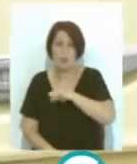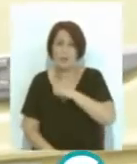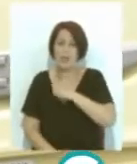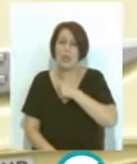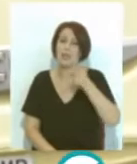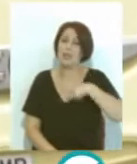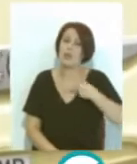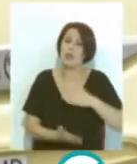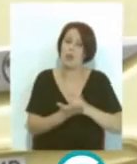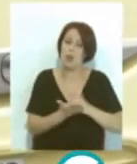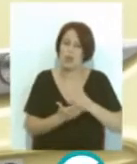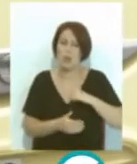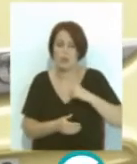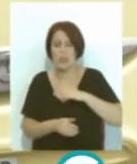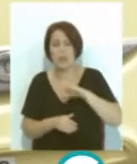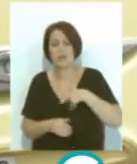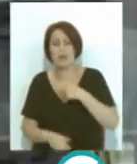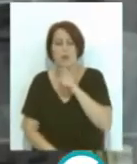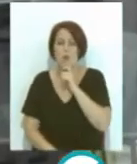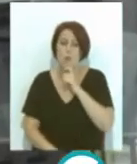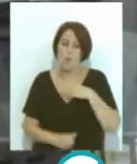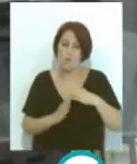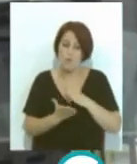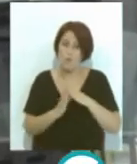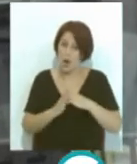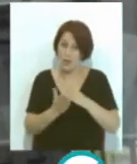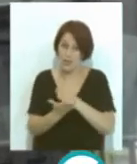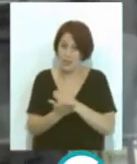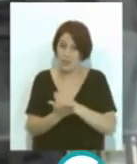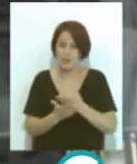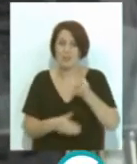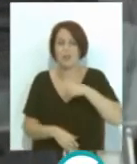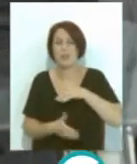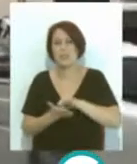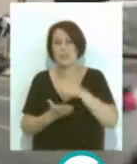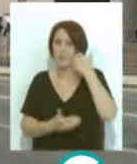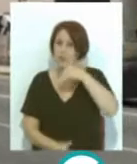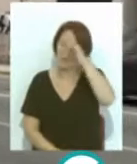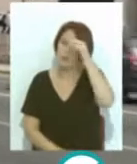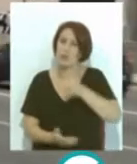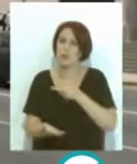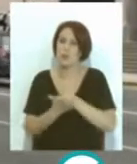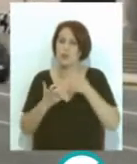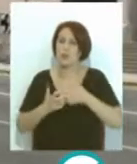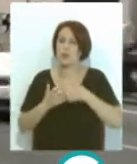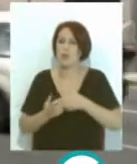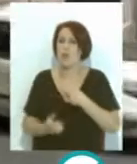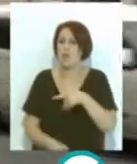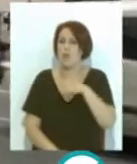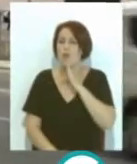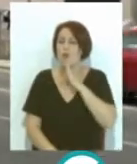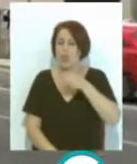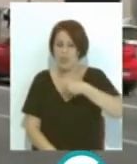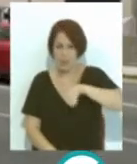rota a dicho hospital pasando por el puerto de Santa María. Además, se restablecen los servicios de fines de semana con el cementerio del Mancomunado